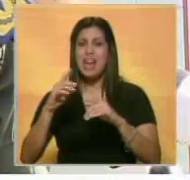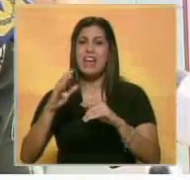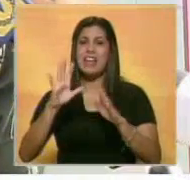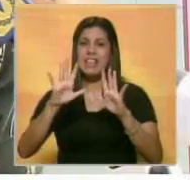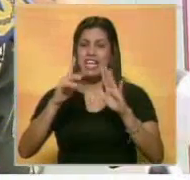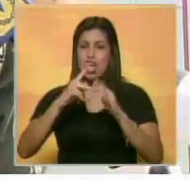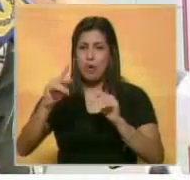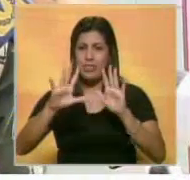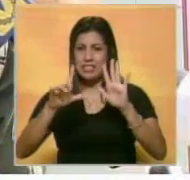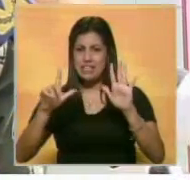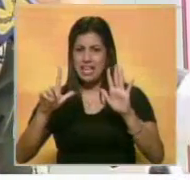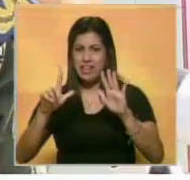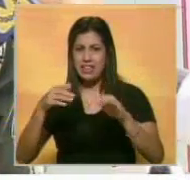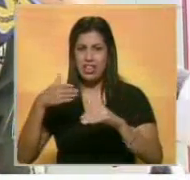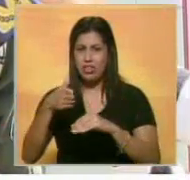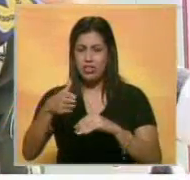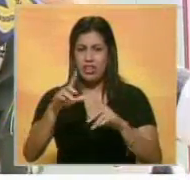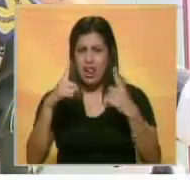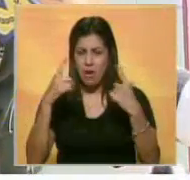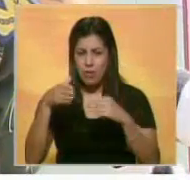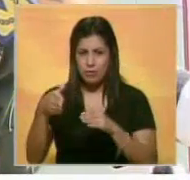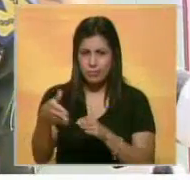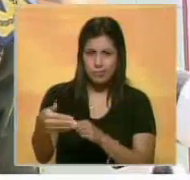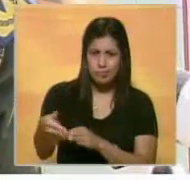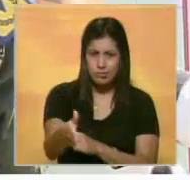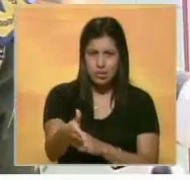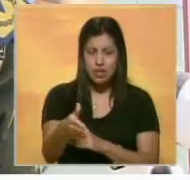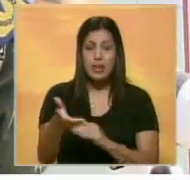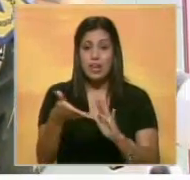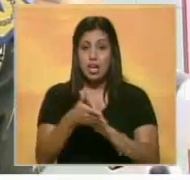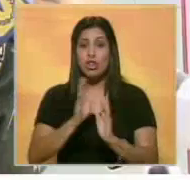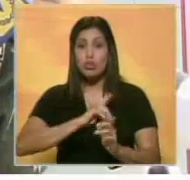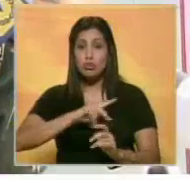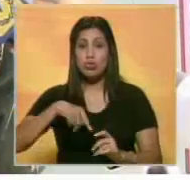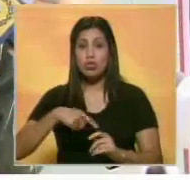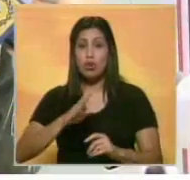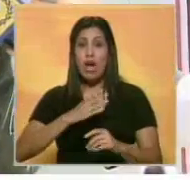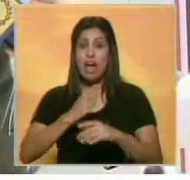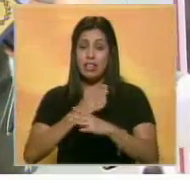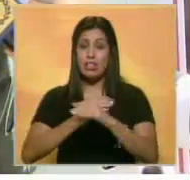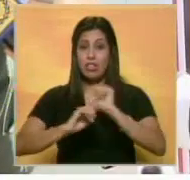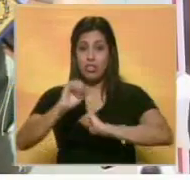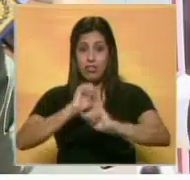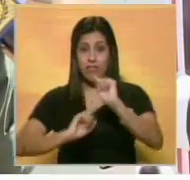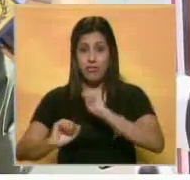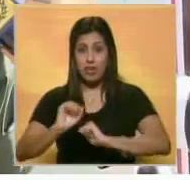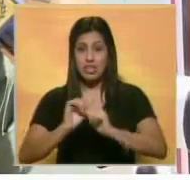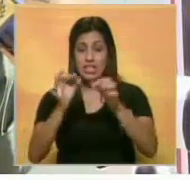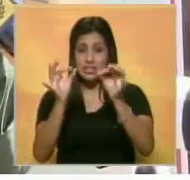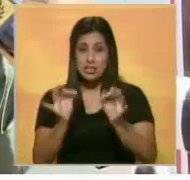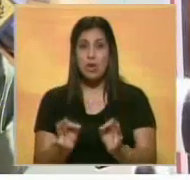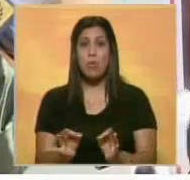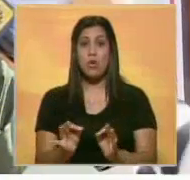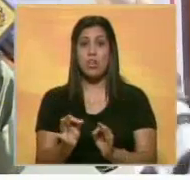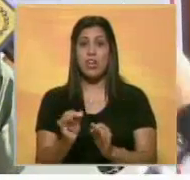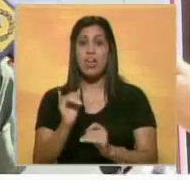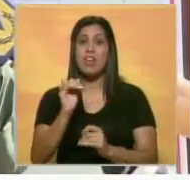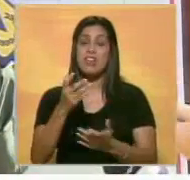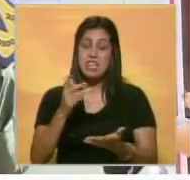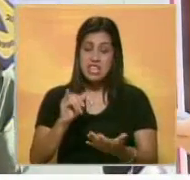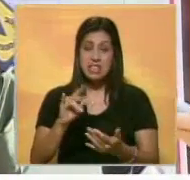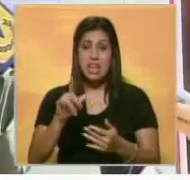17 a la altura de Montesano. Que nosotros vamos a tomar las previsiones en materia de seguridad, en